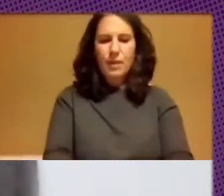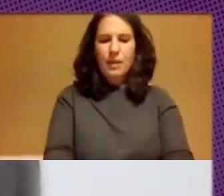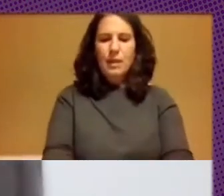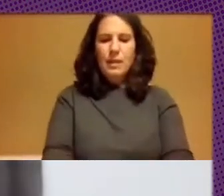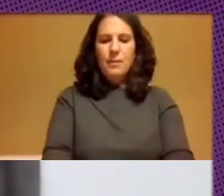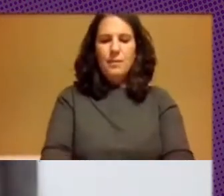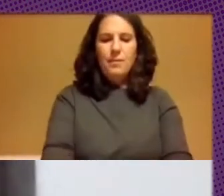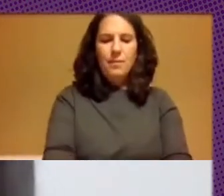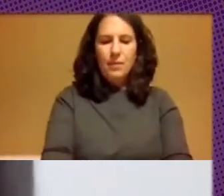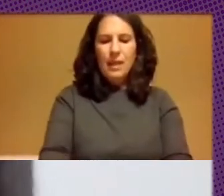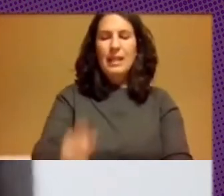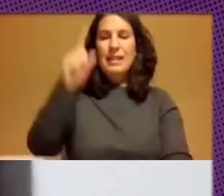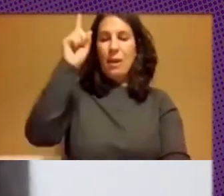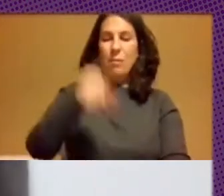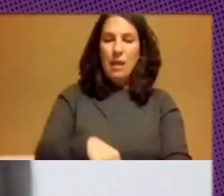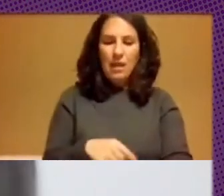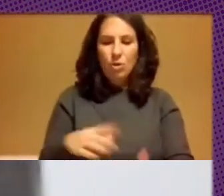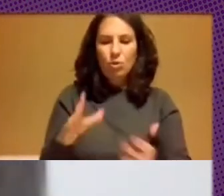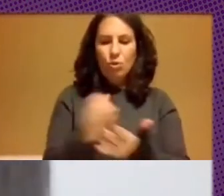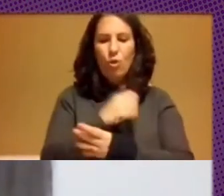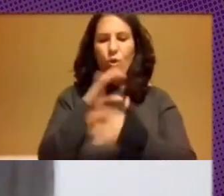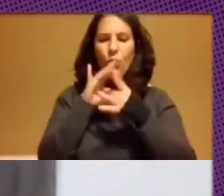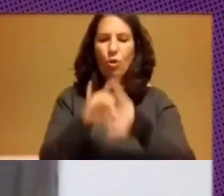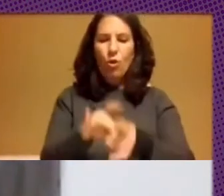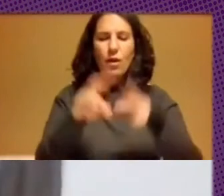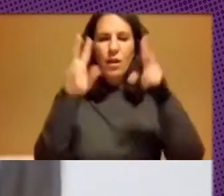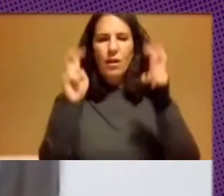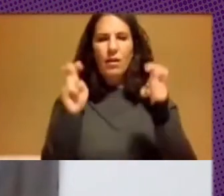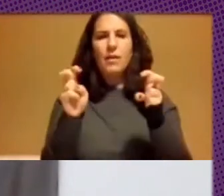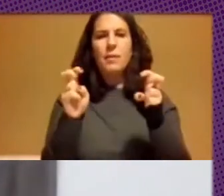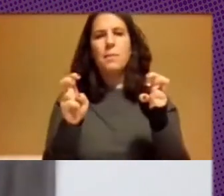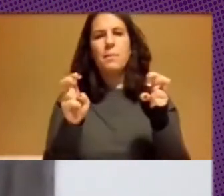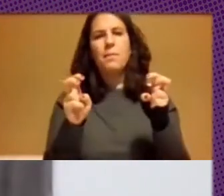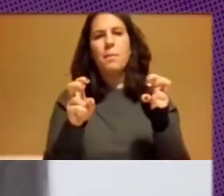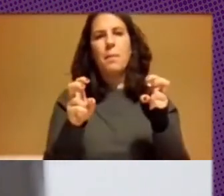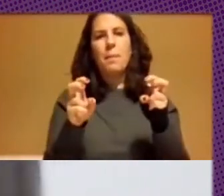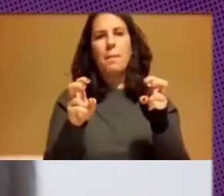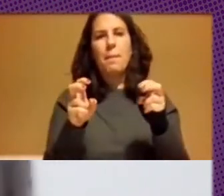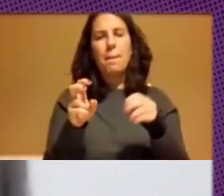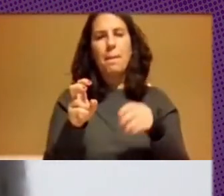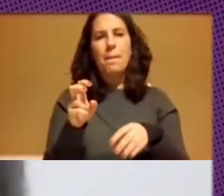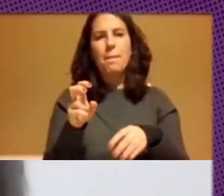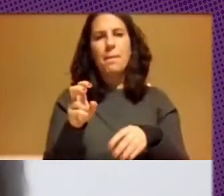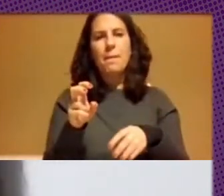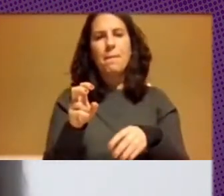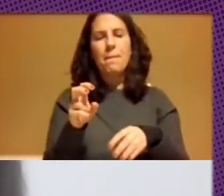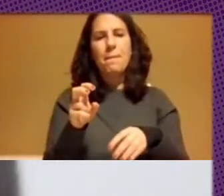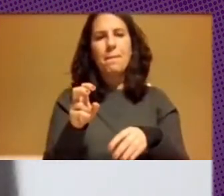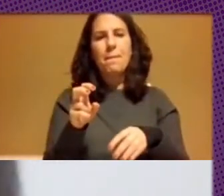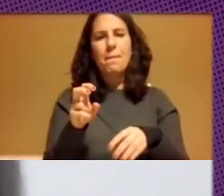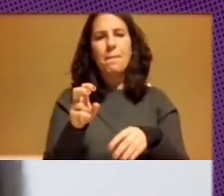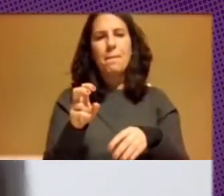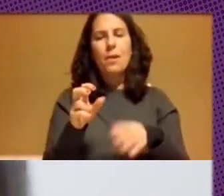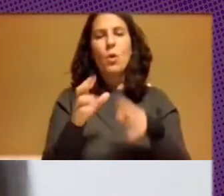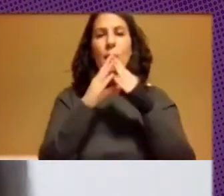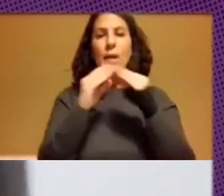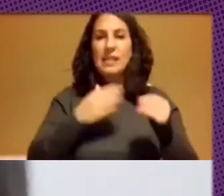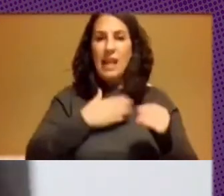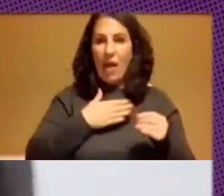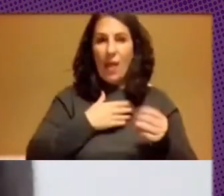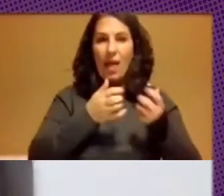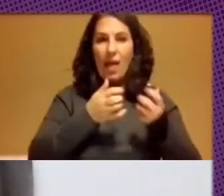todo lo que fue la articulación con el repositorio de la universidad,